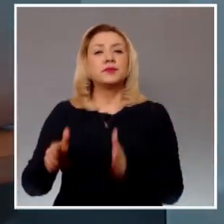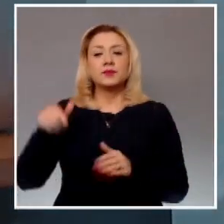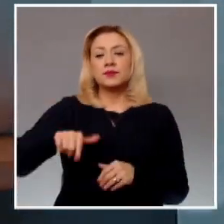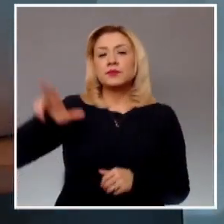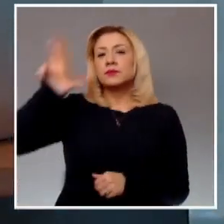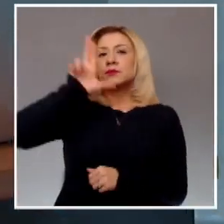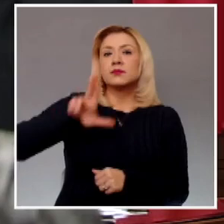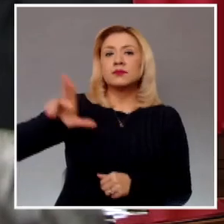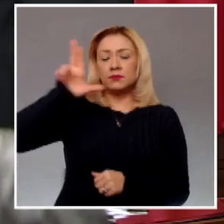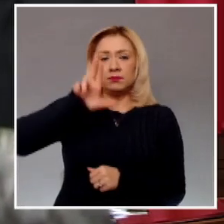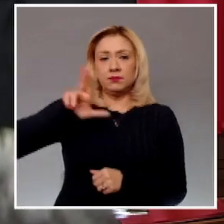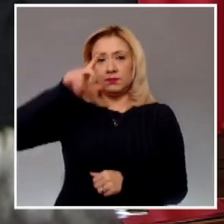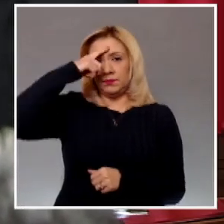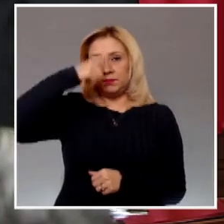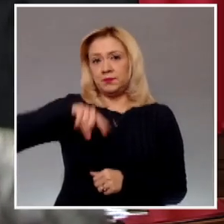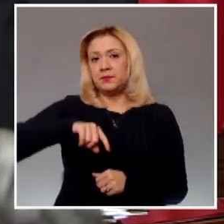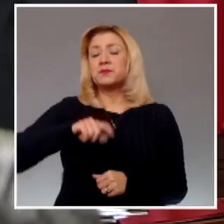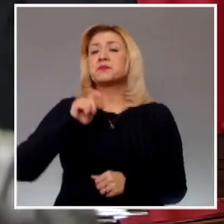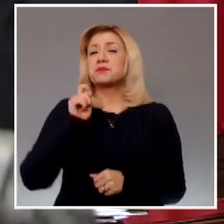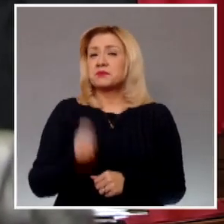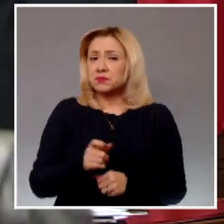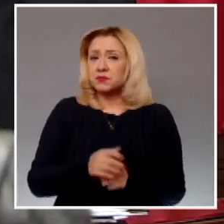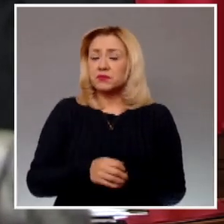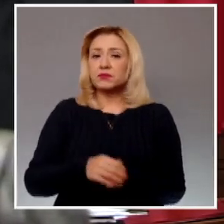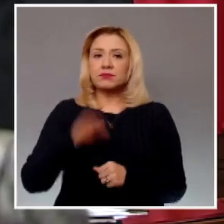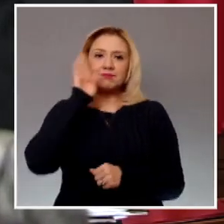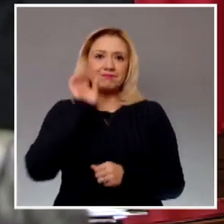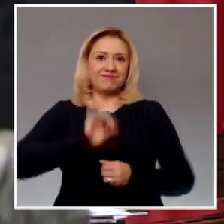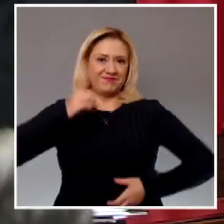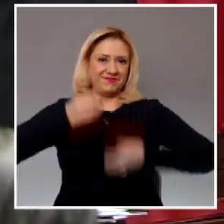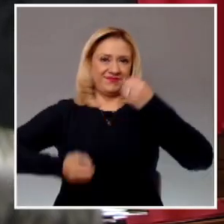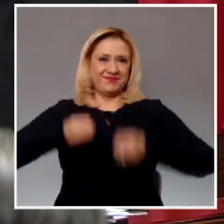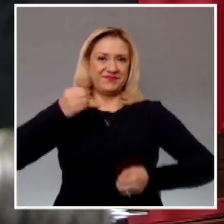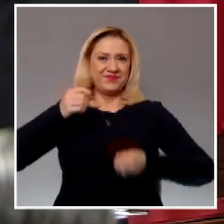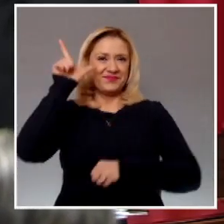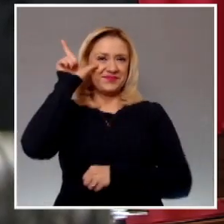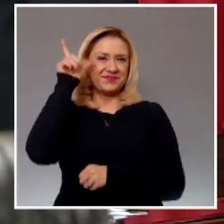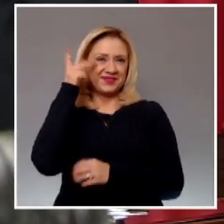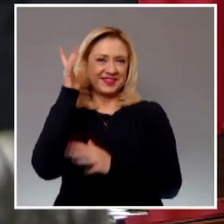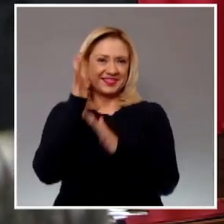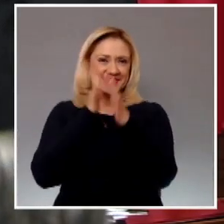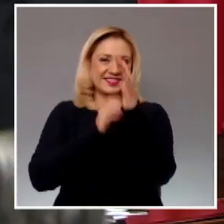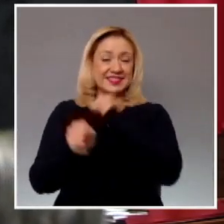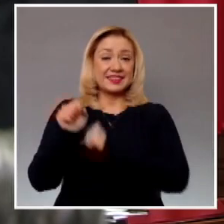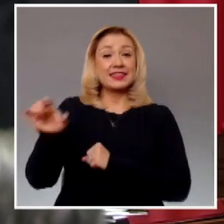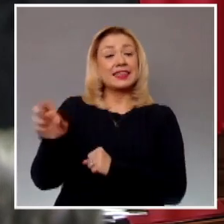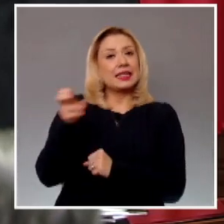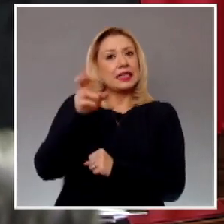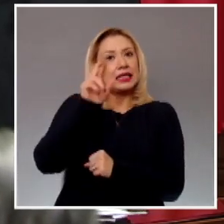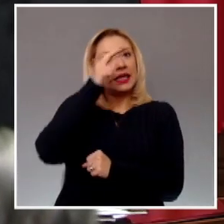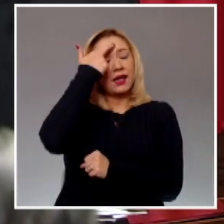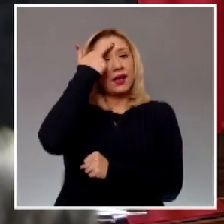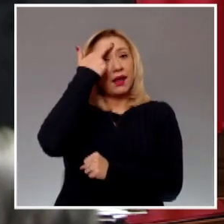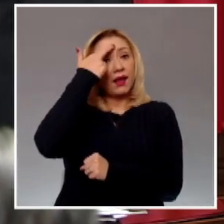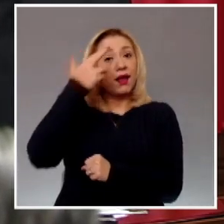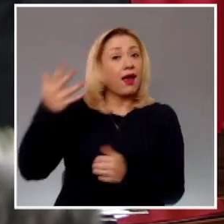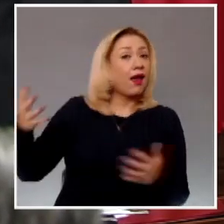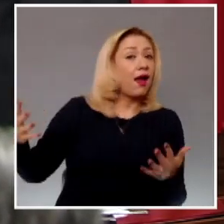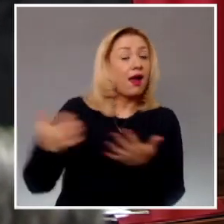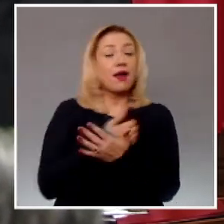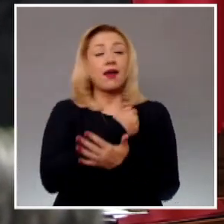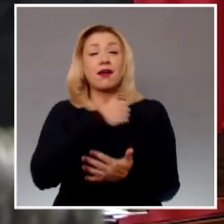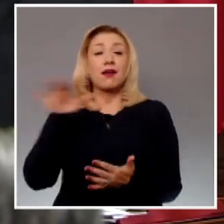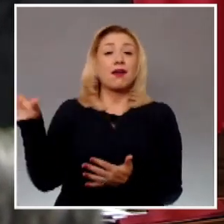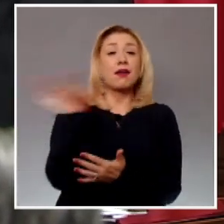año de que la ministra Norma Lucía Piña Hernández fuera electa presidenta de la Suprema Corte de Justicia de la Nación y del Consejo de la